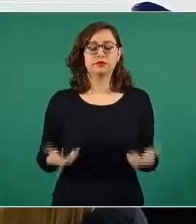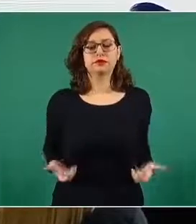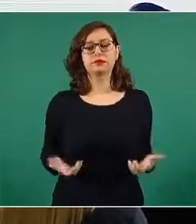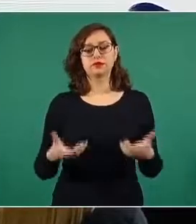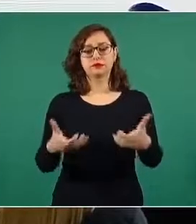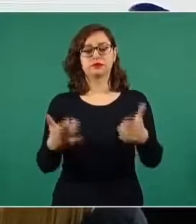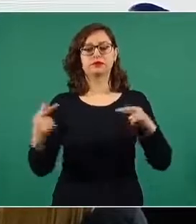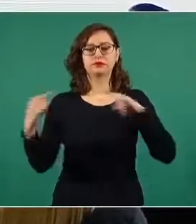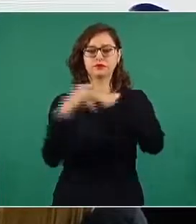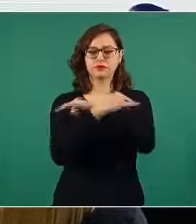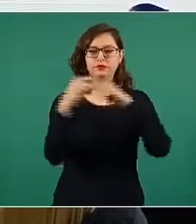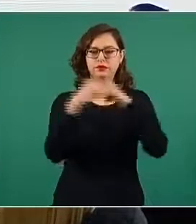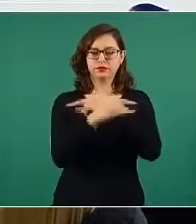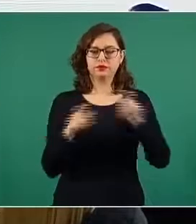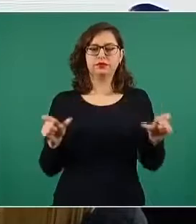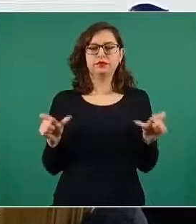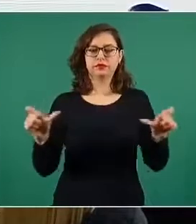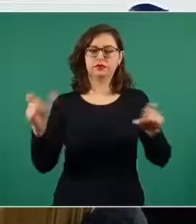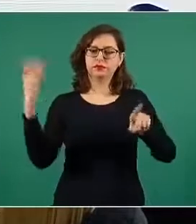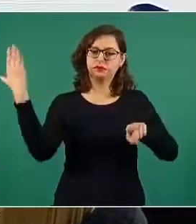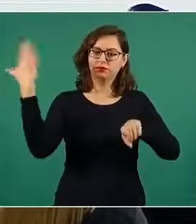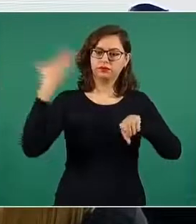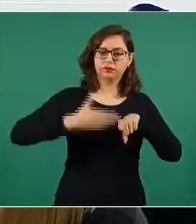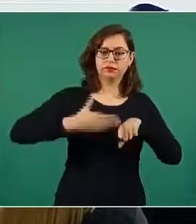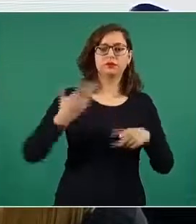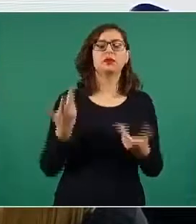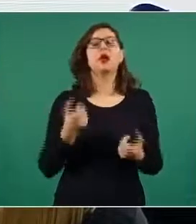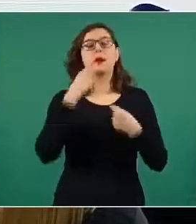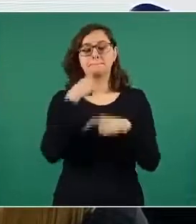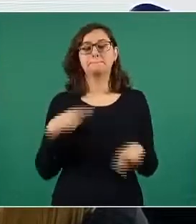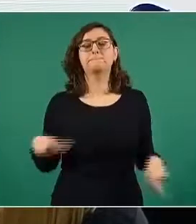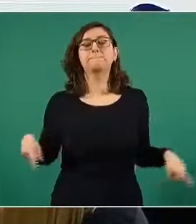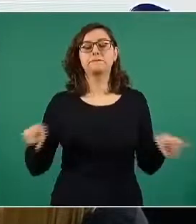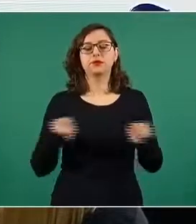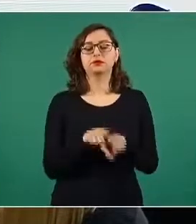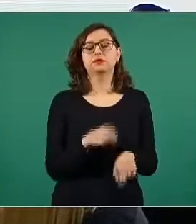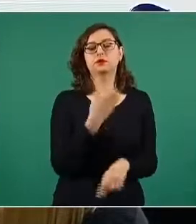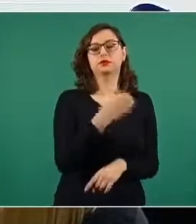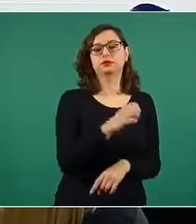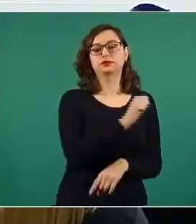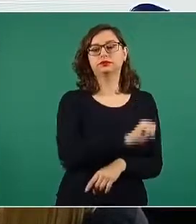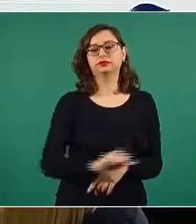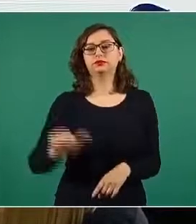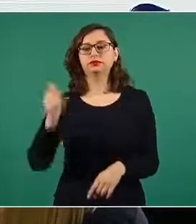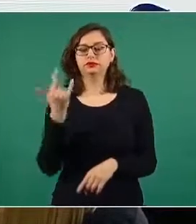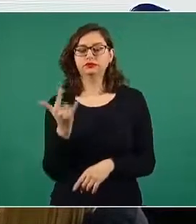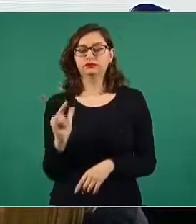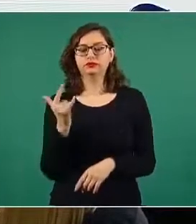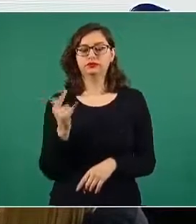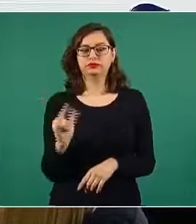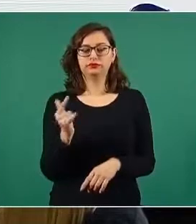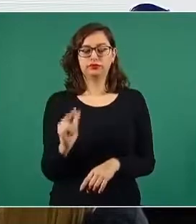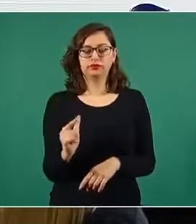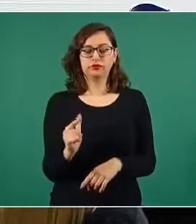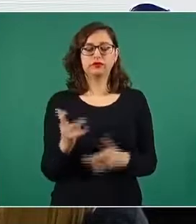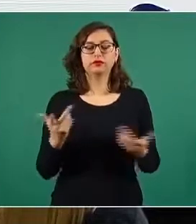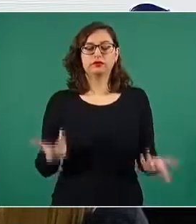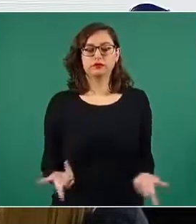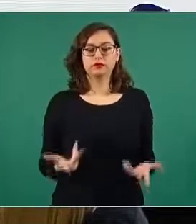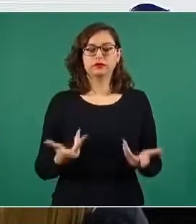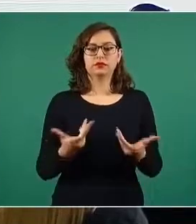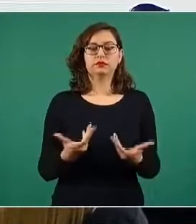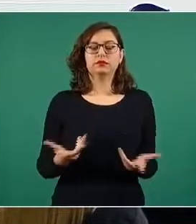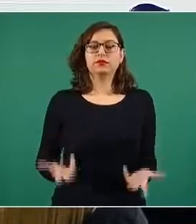con la presencia de las Fuerzas Armadas de enero a julio de 2021 se evitó la